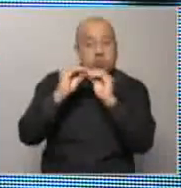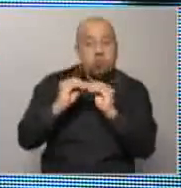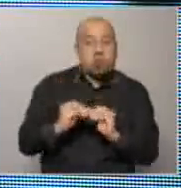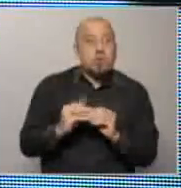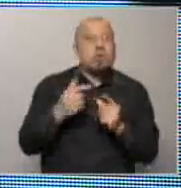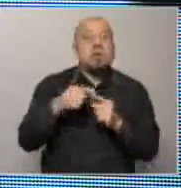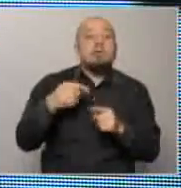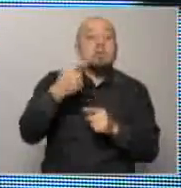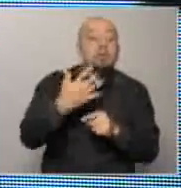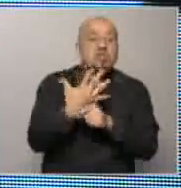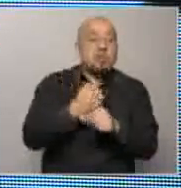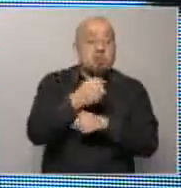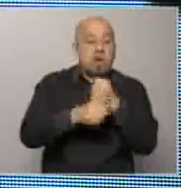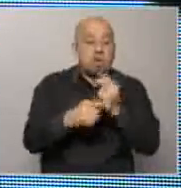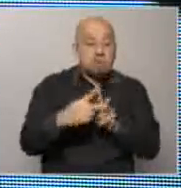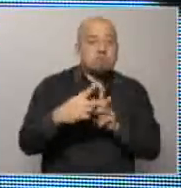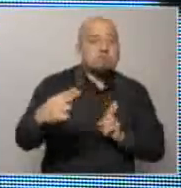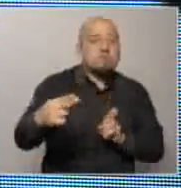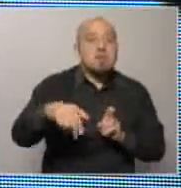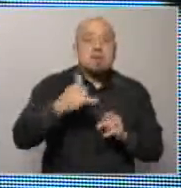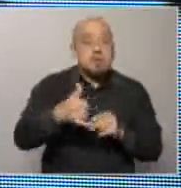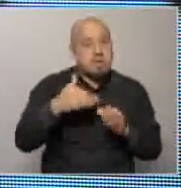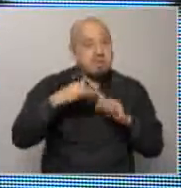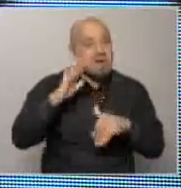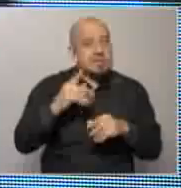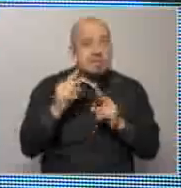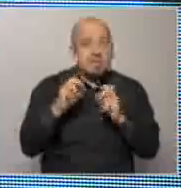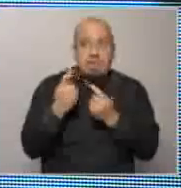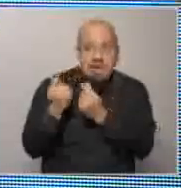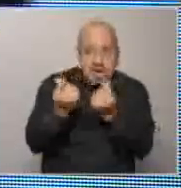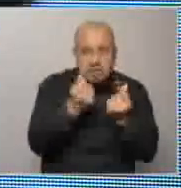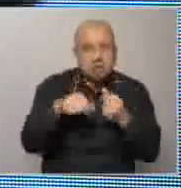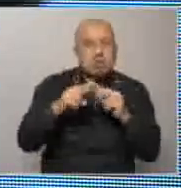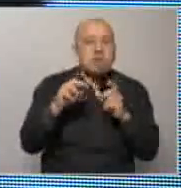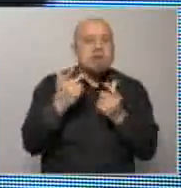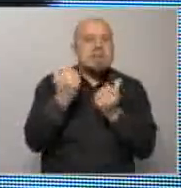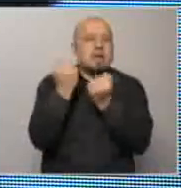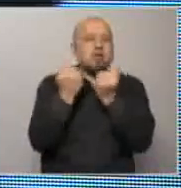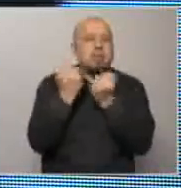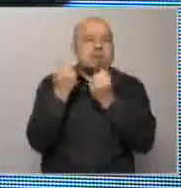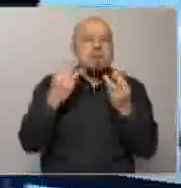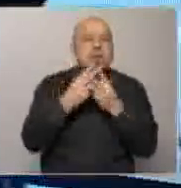para los próximos cinco años el presupuesto tiene mucho más que el gasto porque el presupuesto también tiene las proyecciones macro. es como un poco